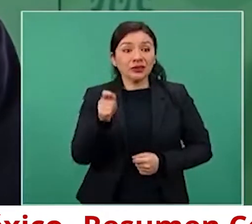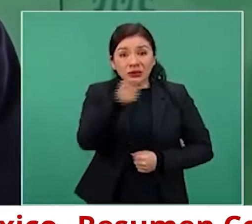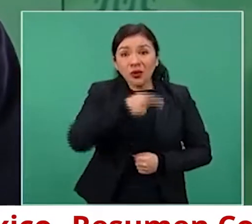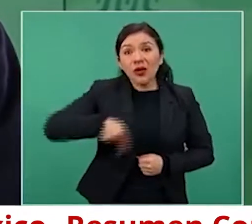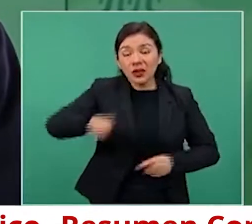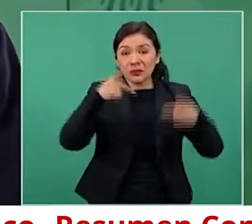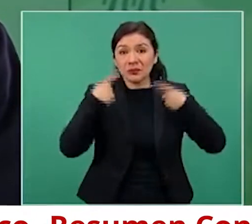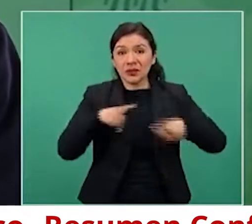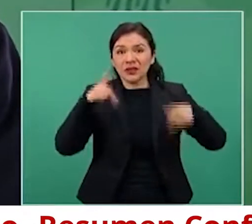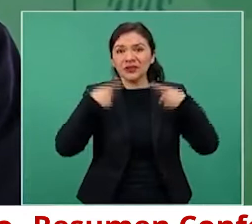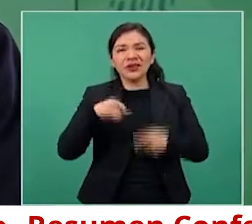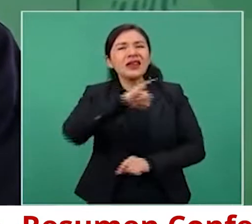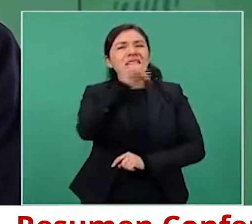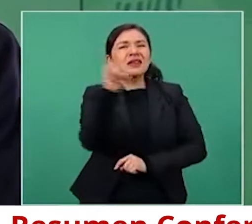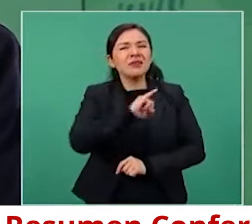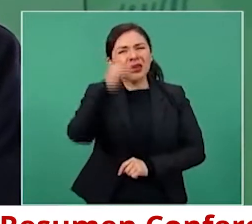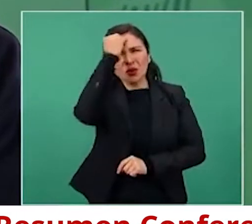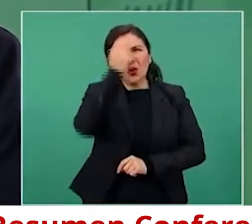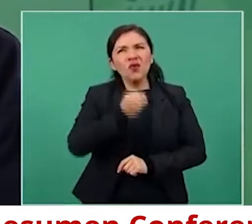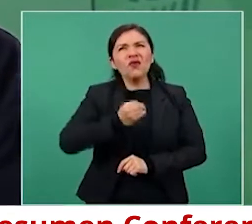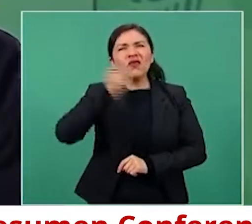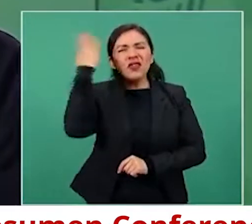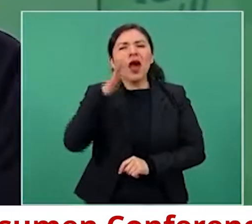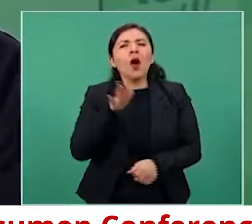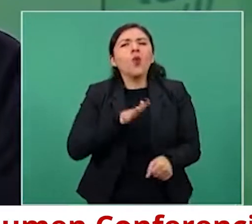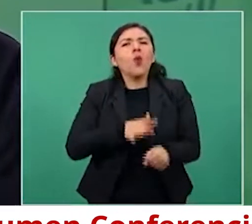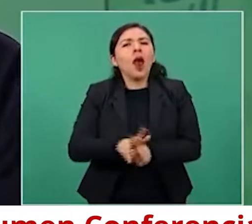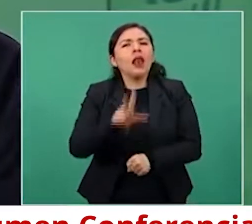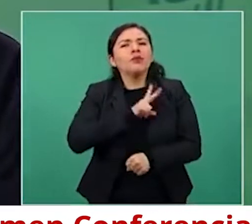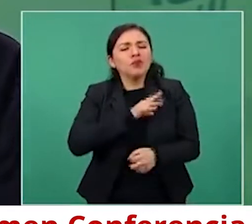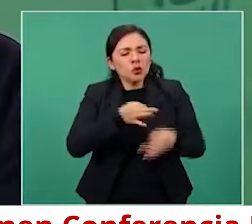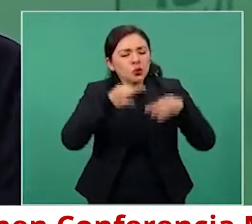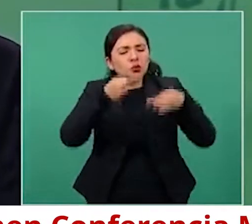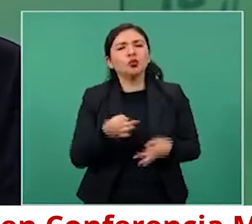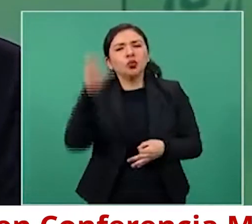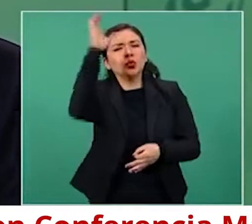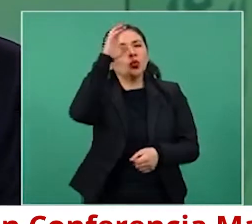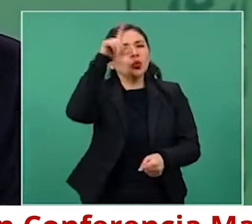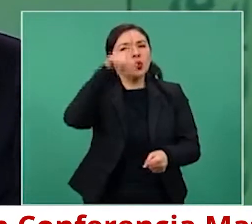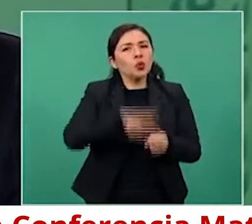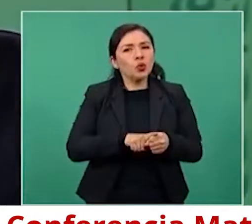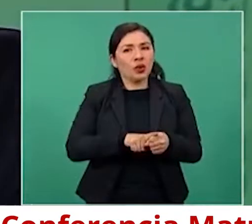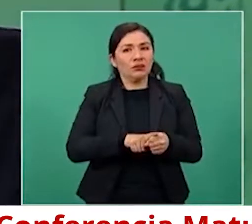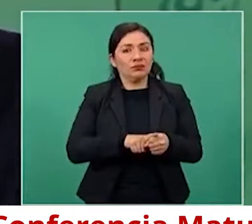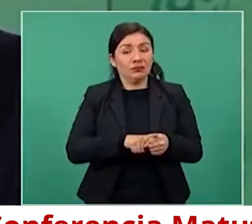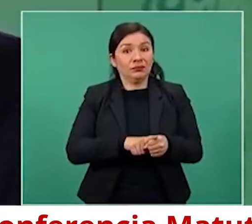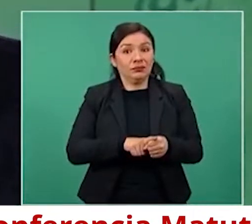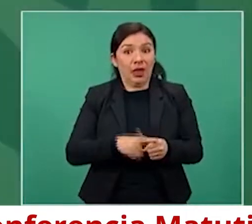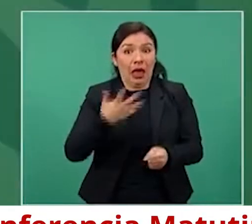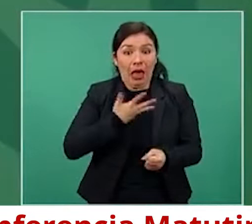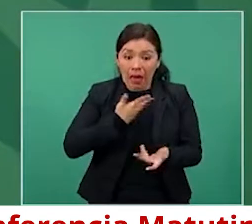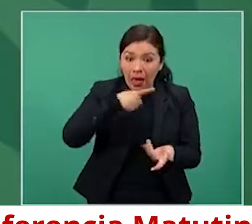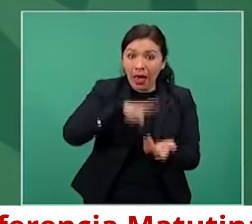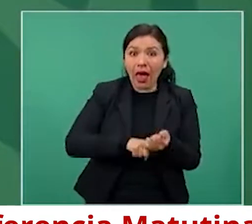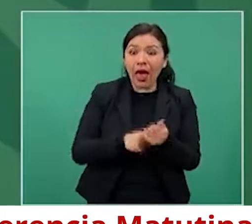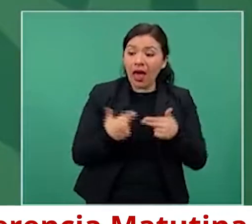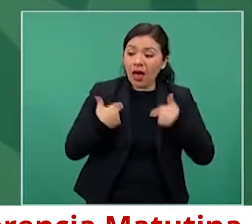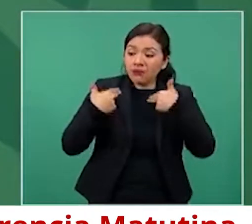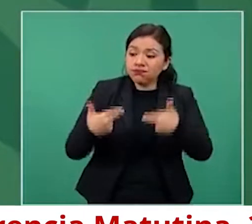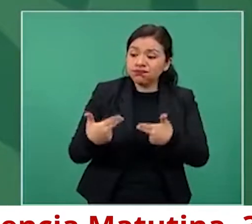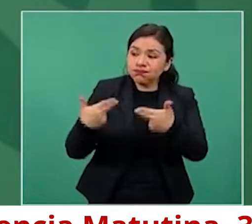que somos herederos de grandes